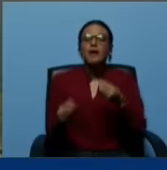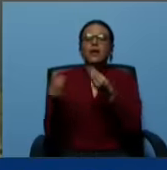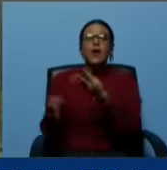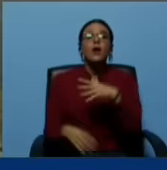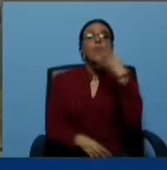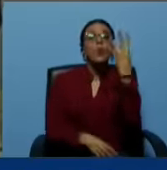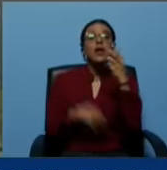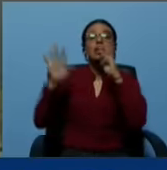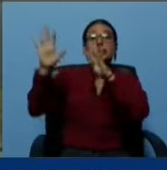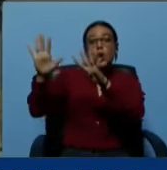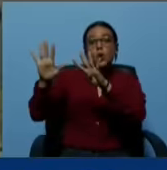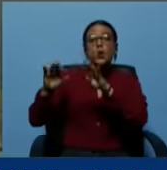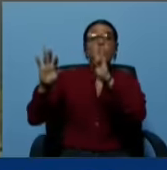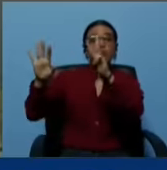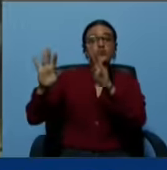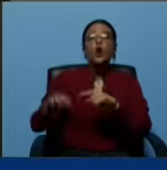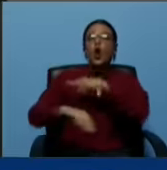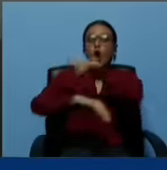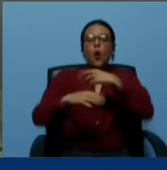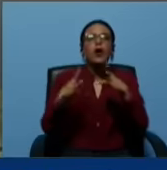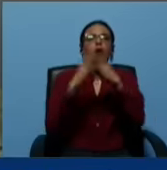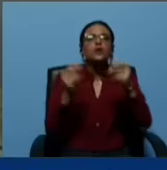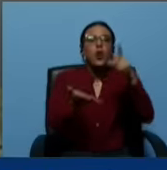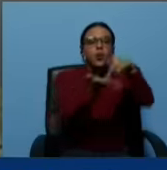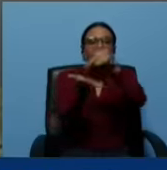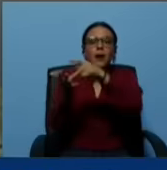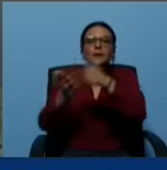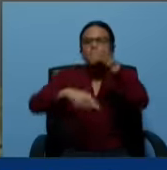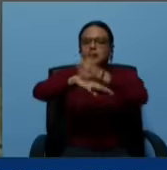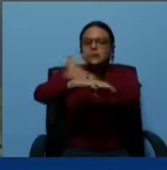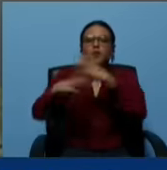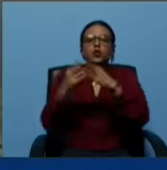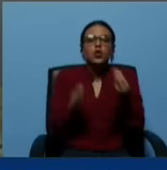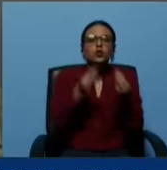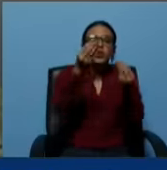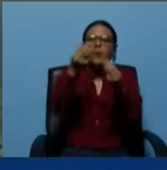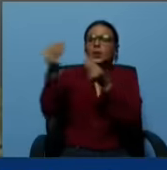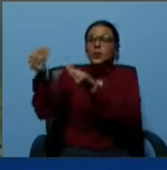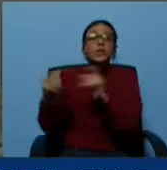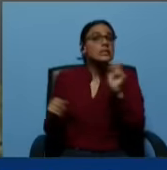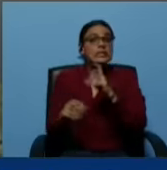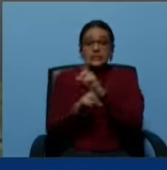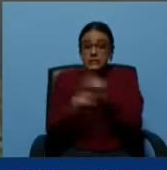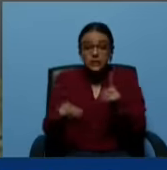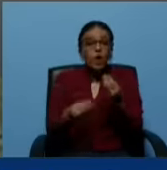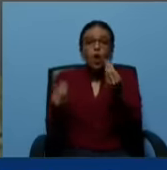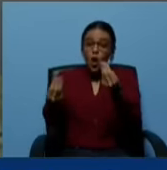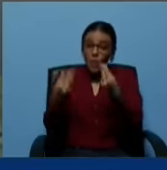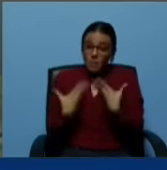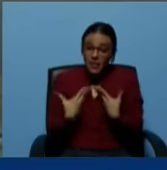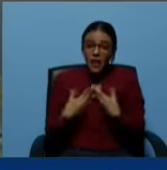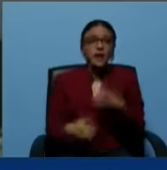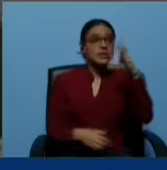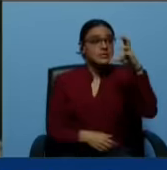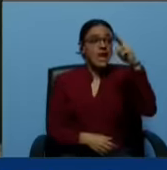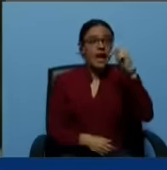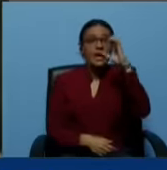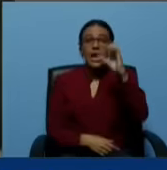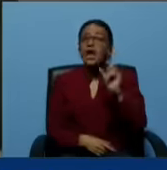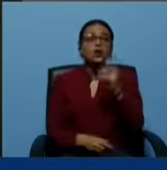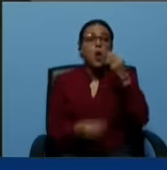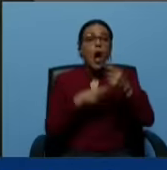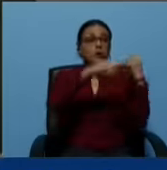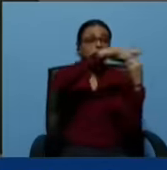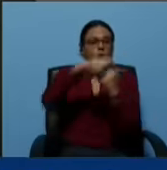en 48 horas a todos los participantes. Si no tenemos los instrumentos, si el CNE no ha hecho la